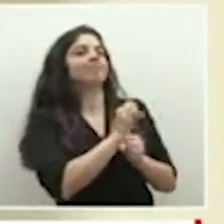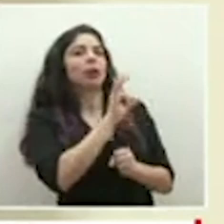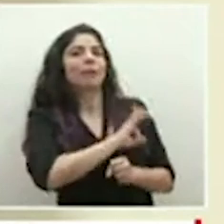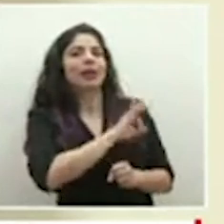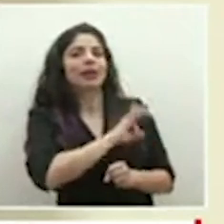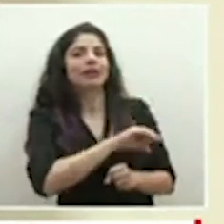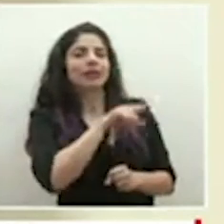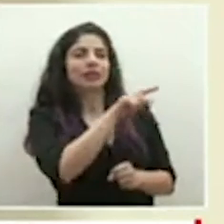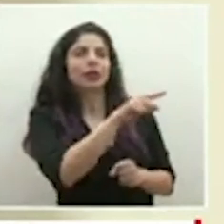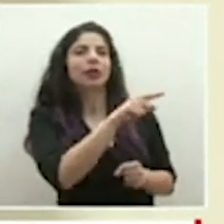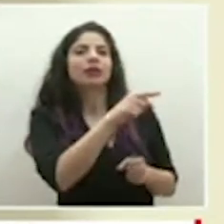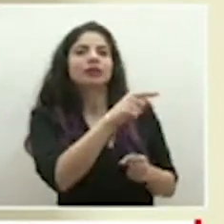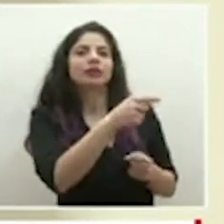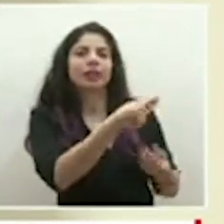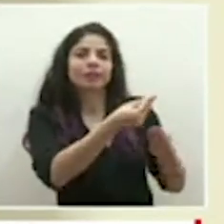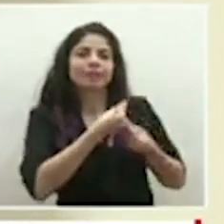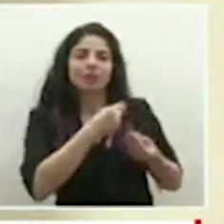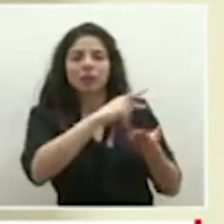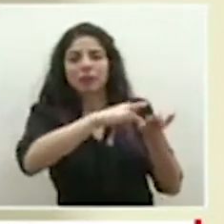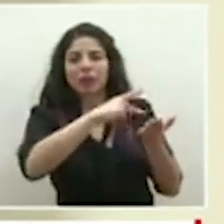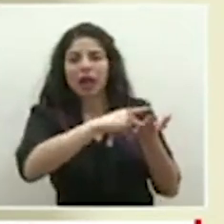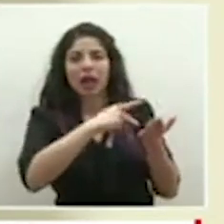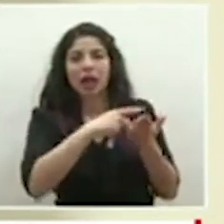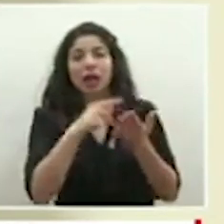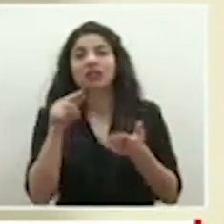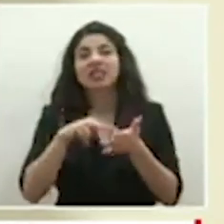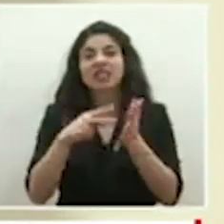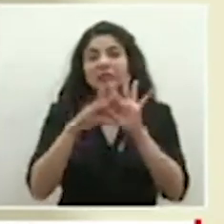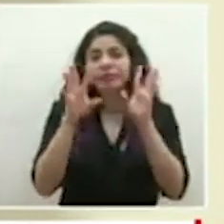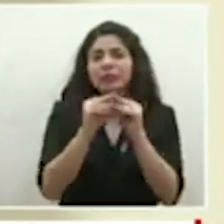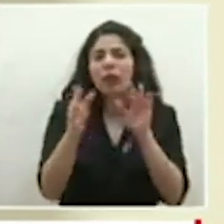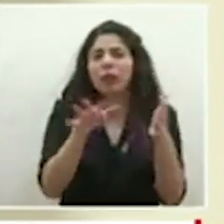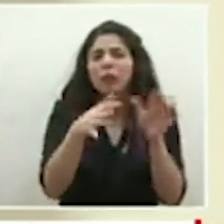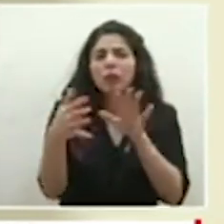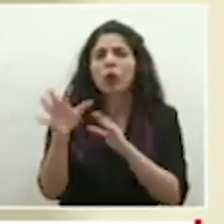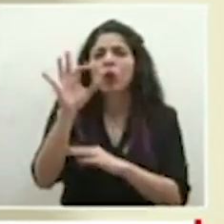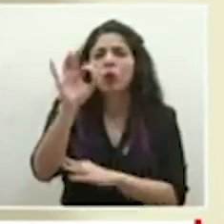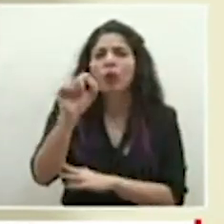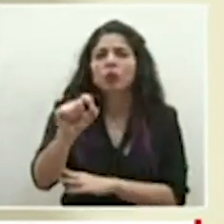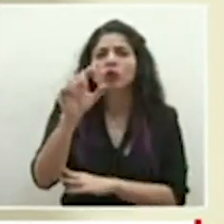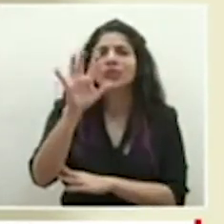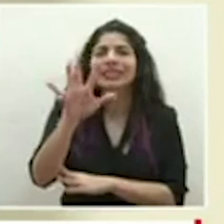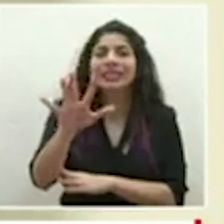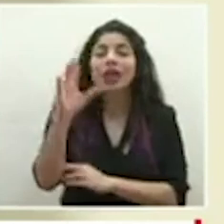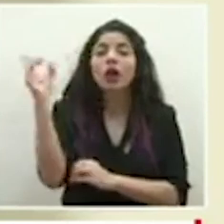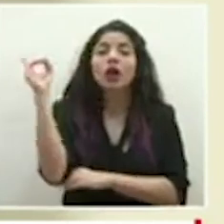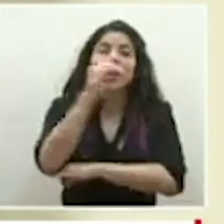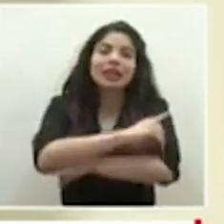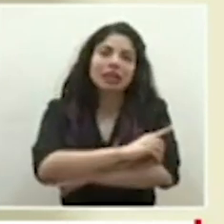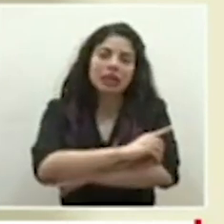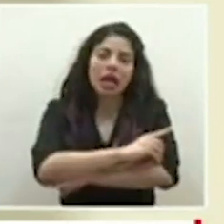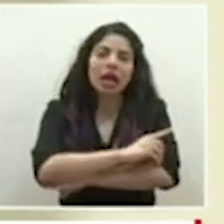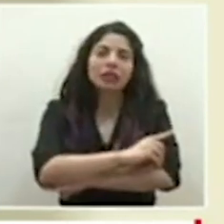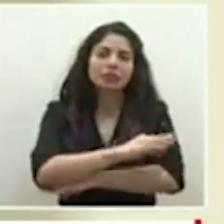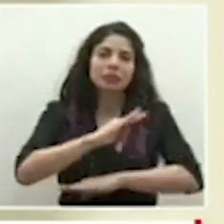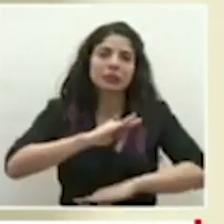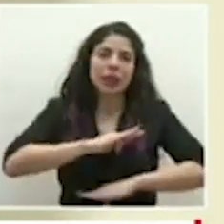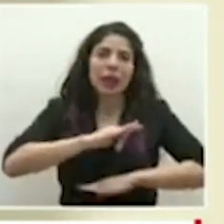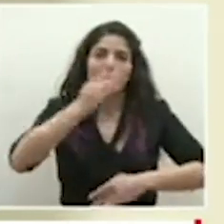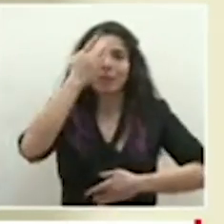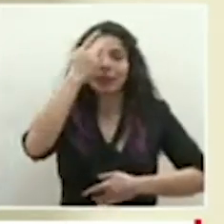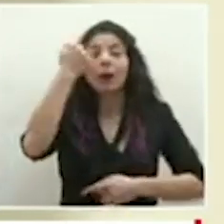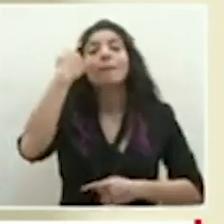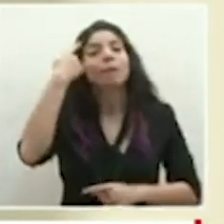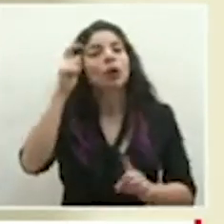este subsidio y eso da un promedio de más o menos 9.5 días de incapacidad